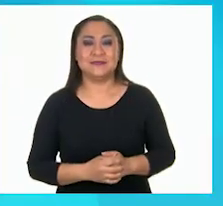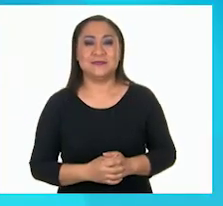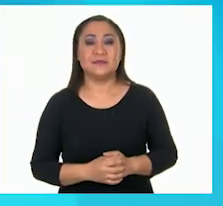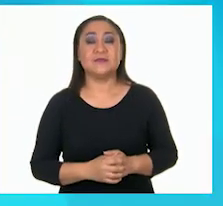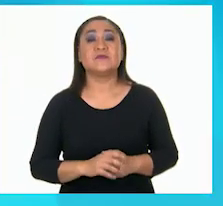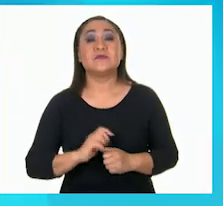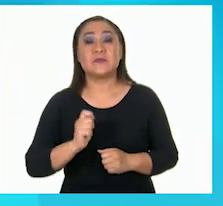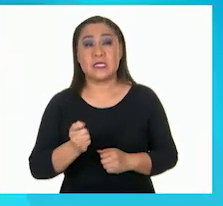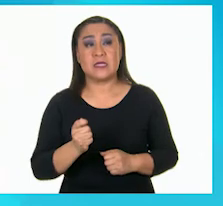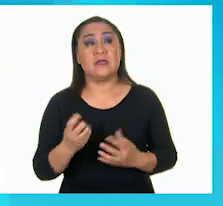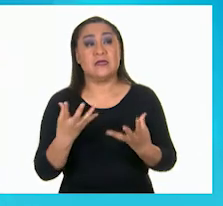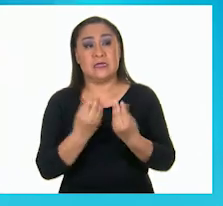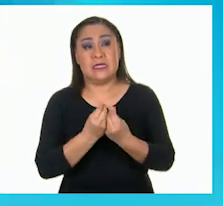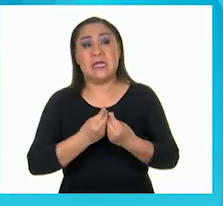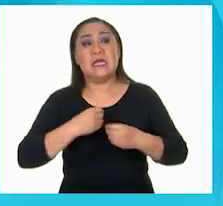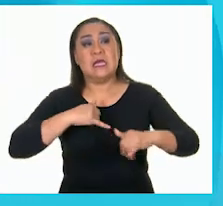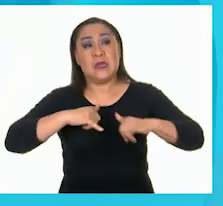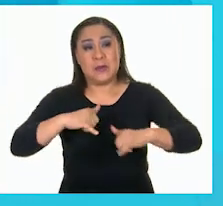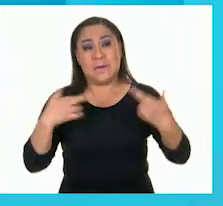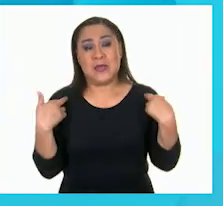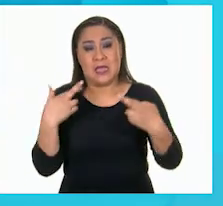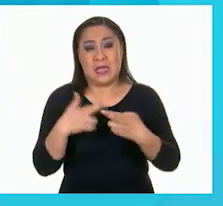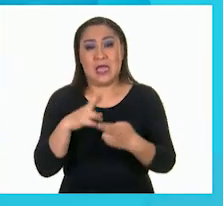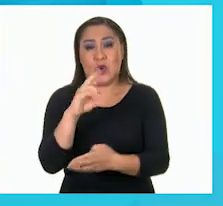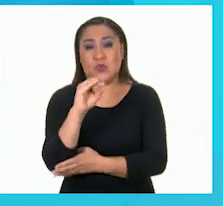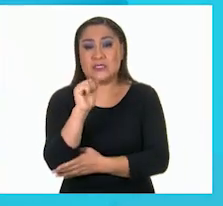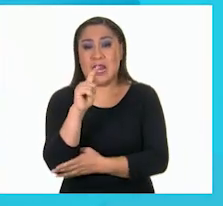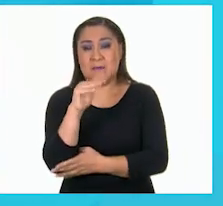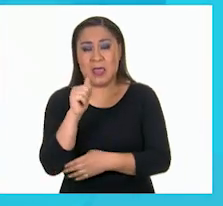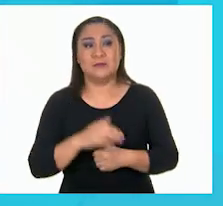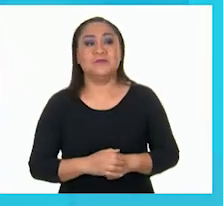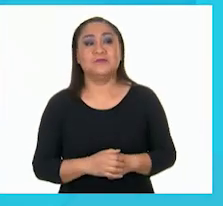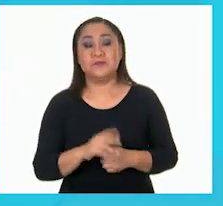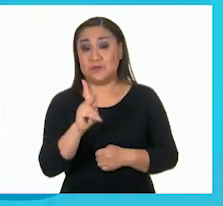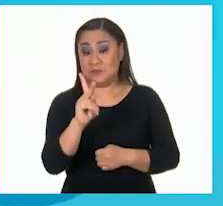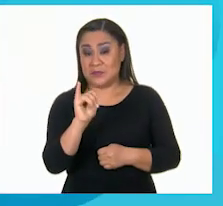Geometría con la maestra Rosalba. Pirámides.